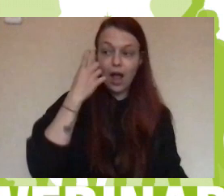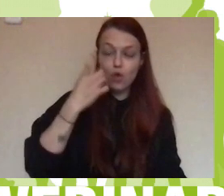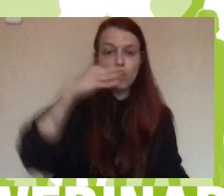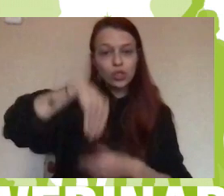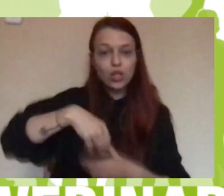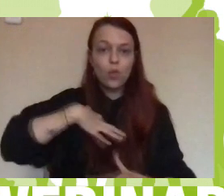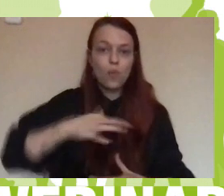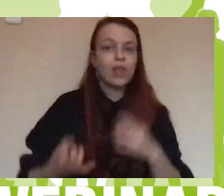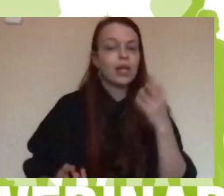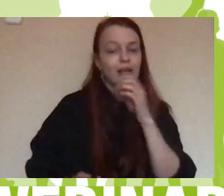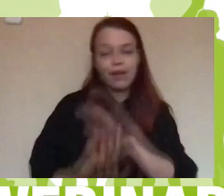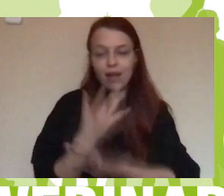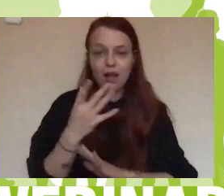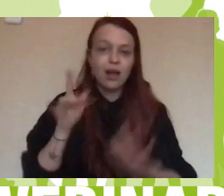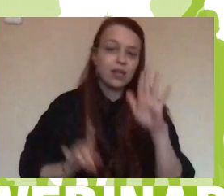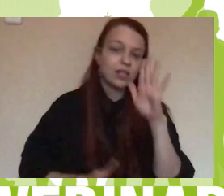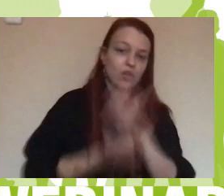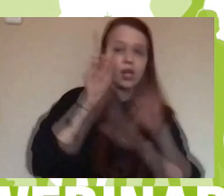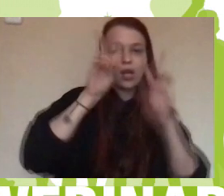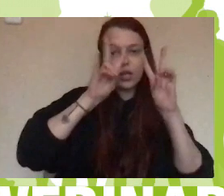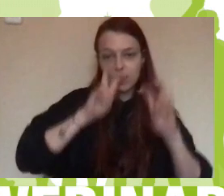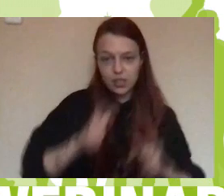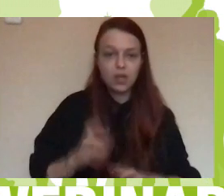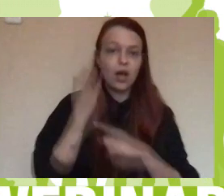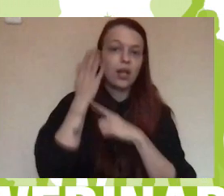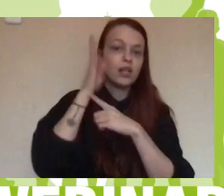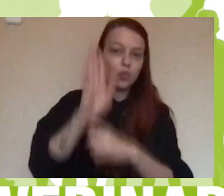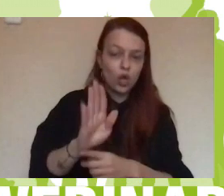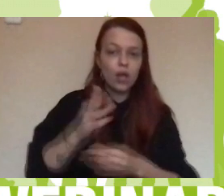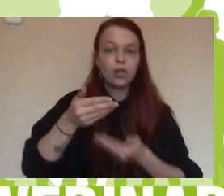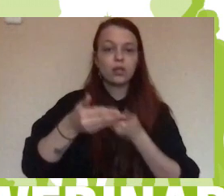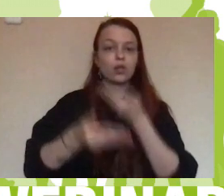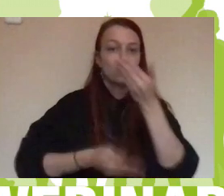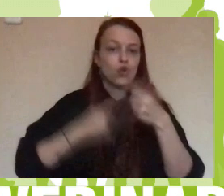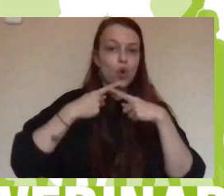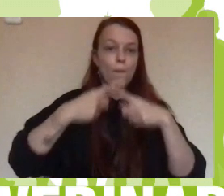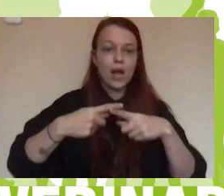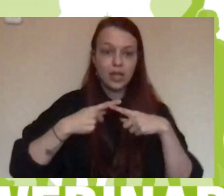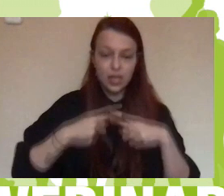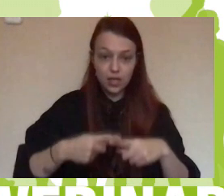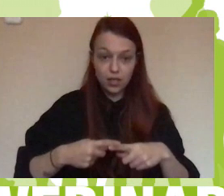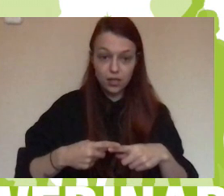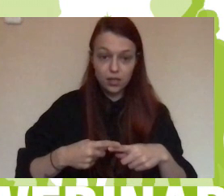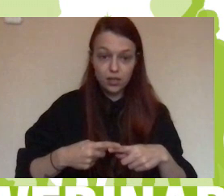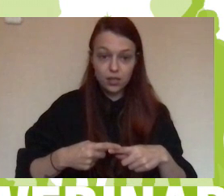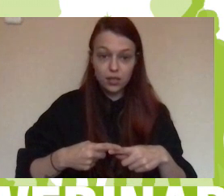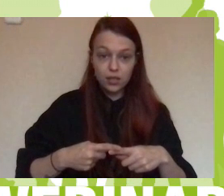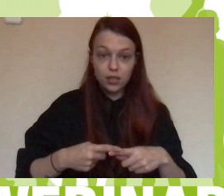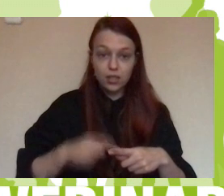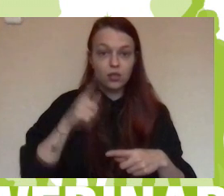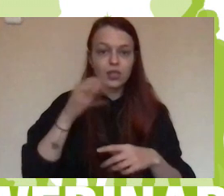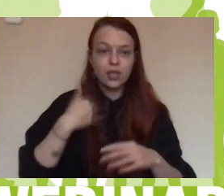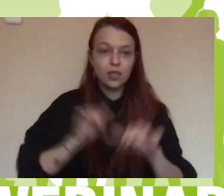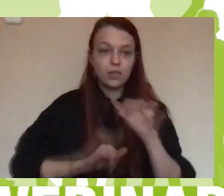desarrollar, investigar, exponer, compartir y ahí participamos en otros